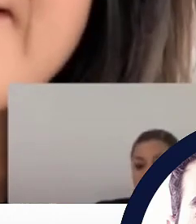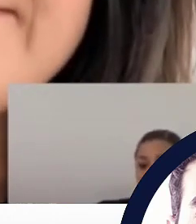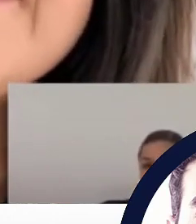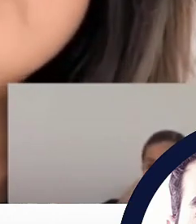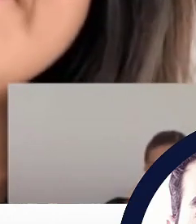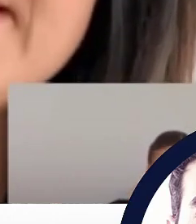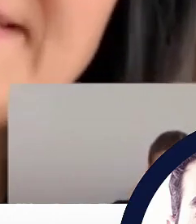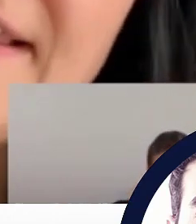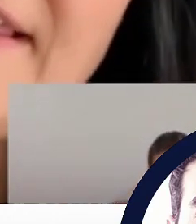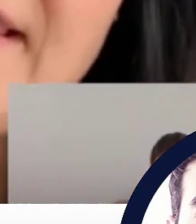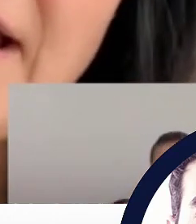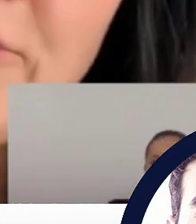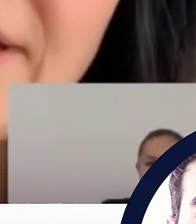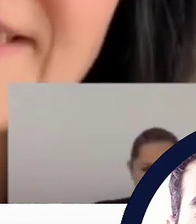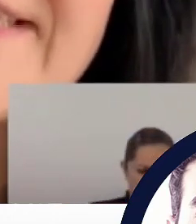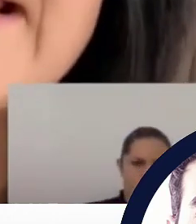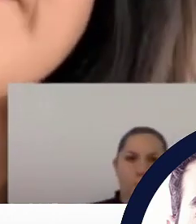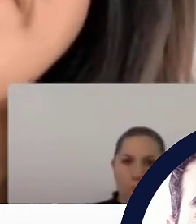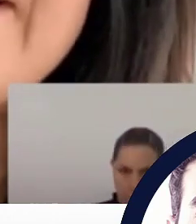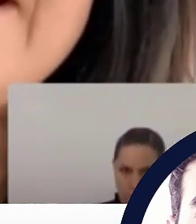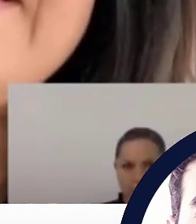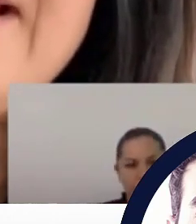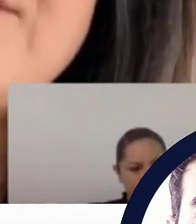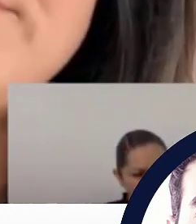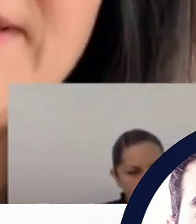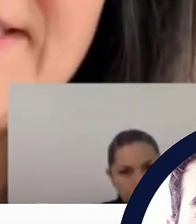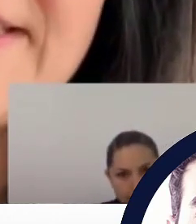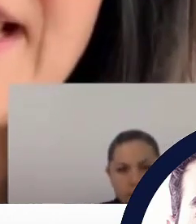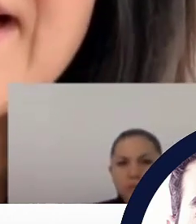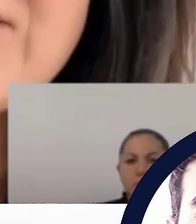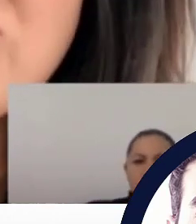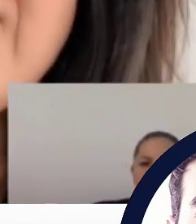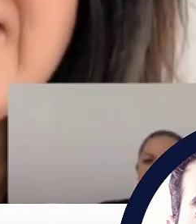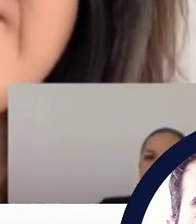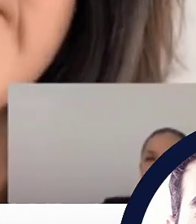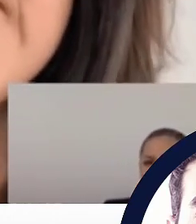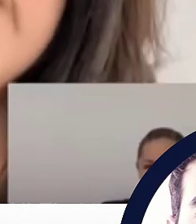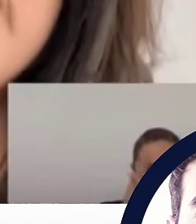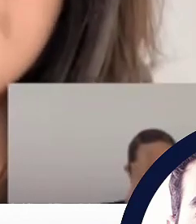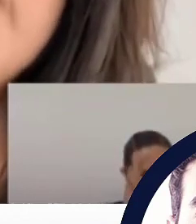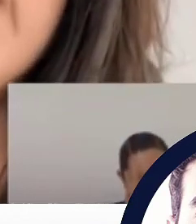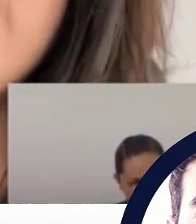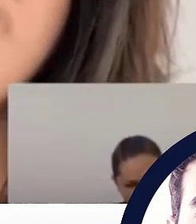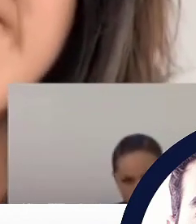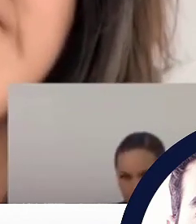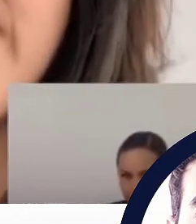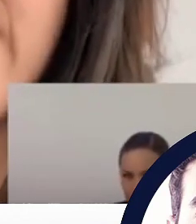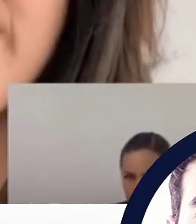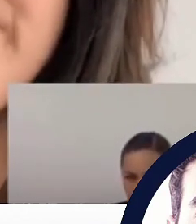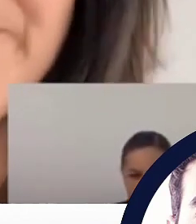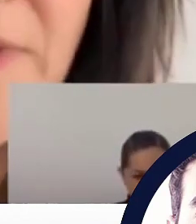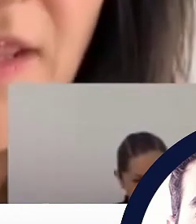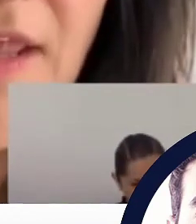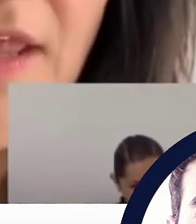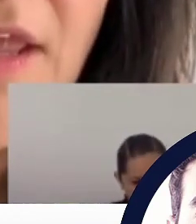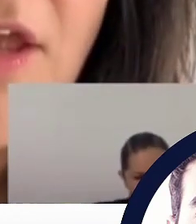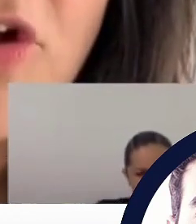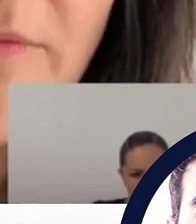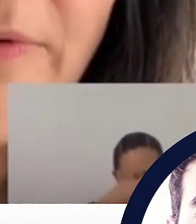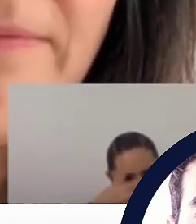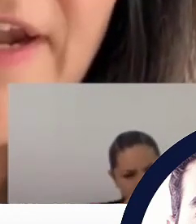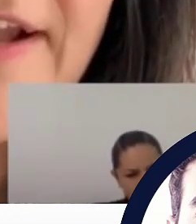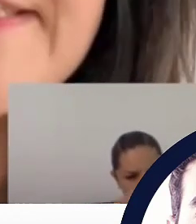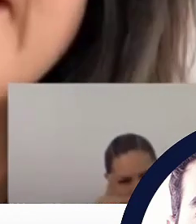abajo en el podio o en el ranking. Pues así nosotros tratamos de visibilizar a los estados que sí están haciendo